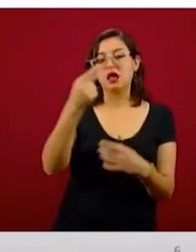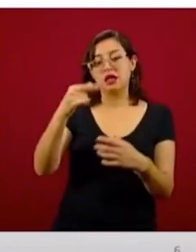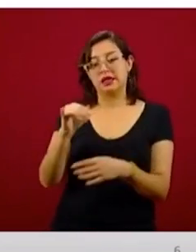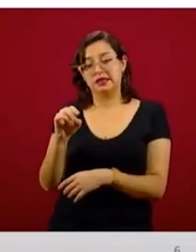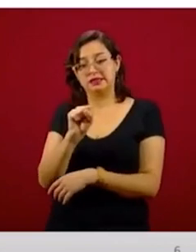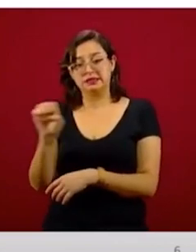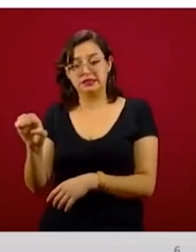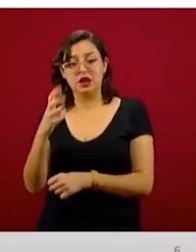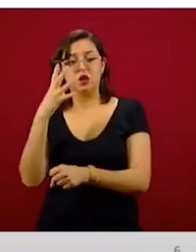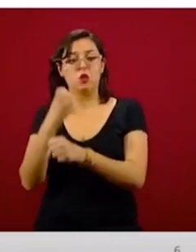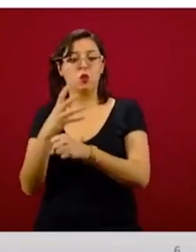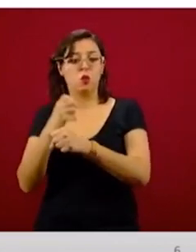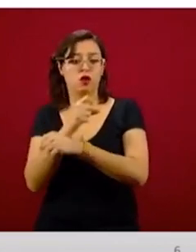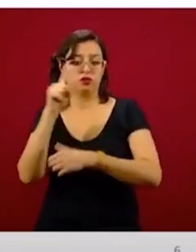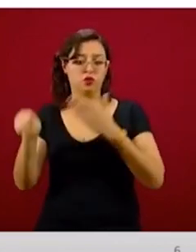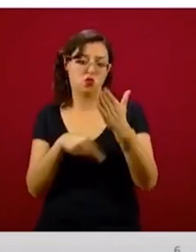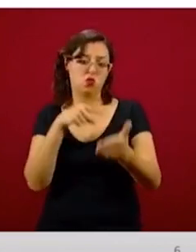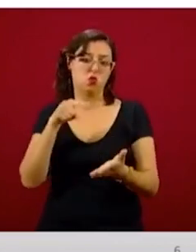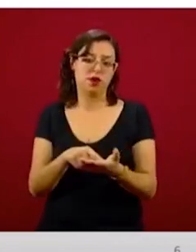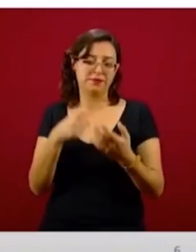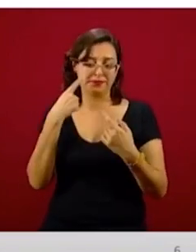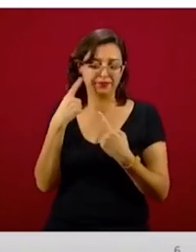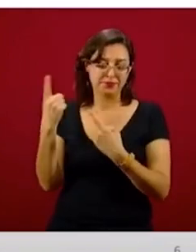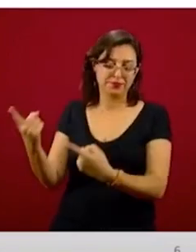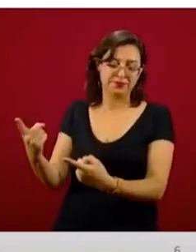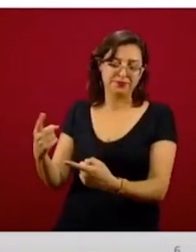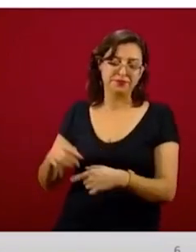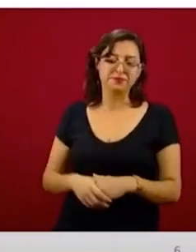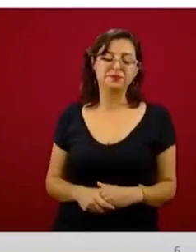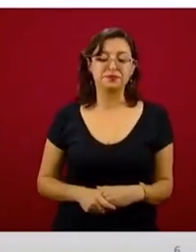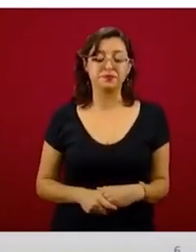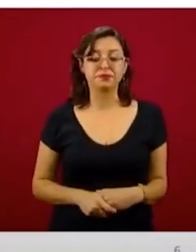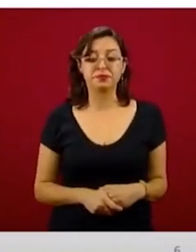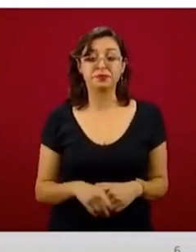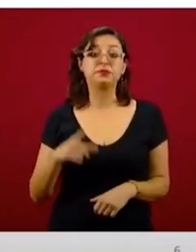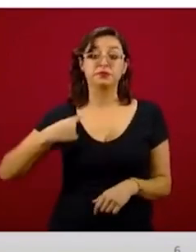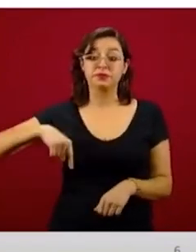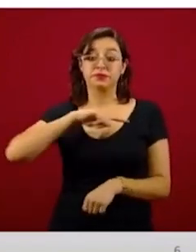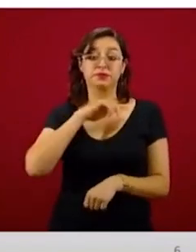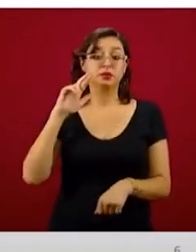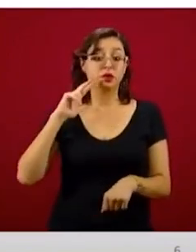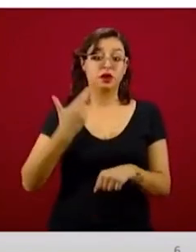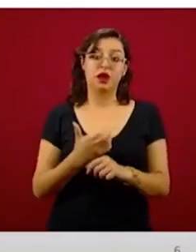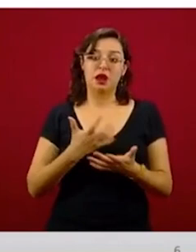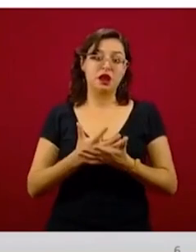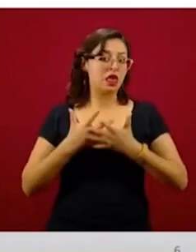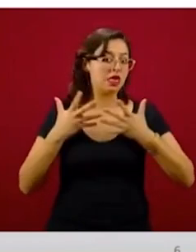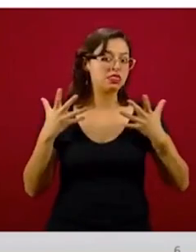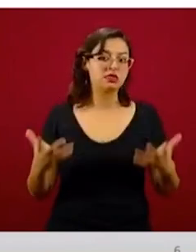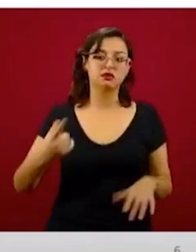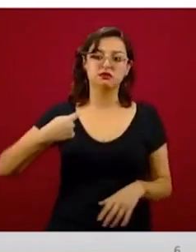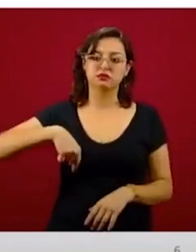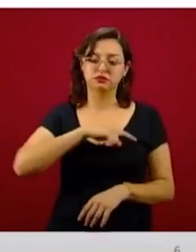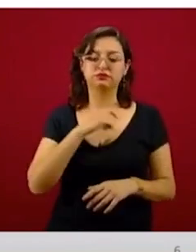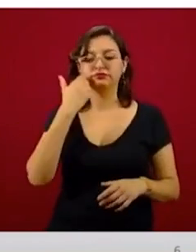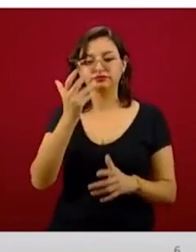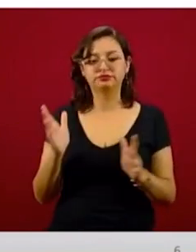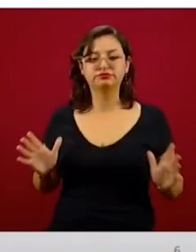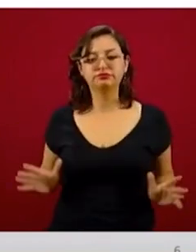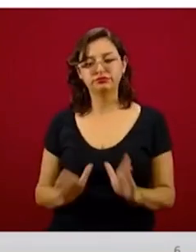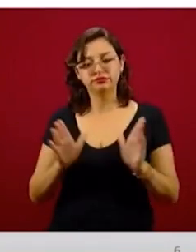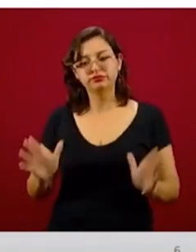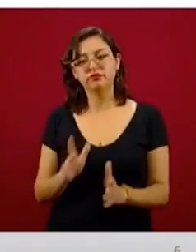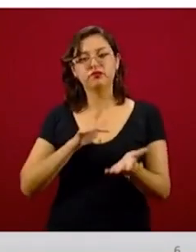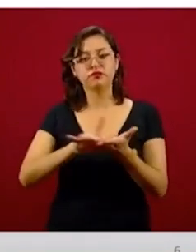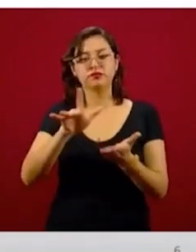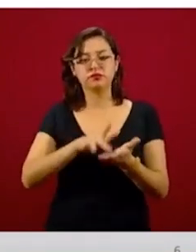lugar. Ese es el tamaño del fondo, ese es el tamaño de nuestra responsabilidad y ese es el tamaño de lo que queremos impulsar para apoyar con